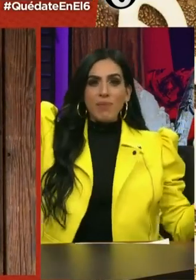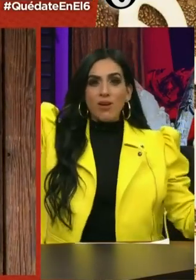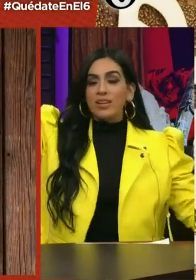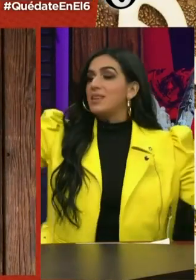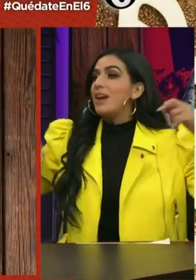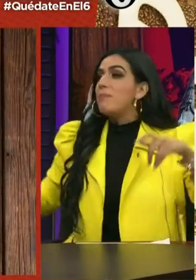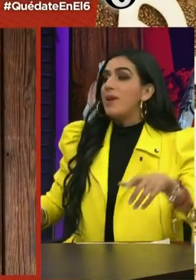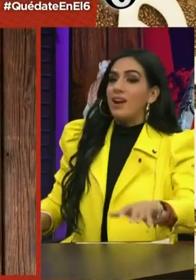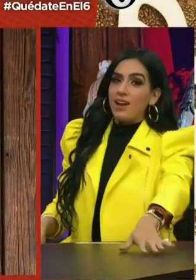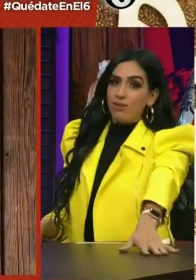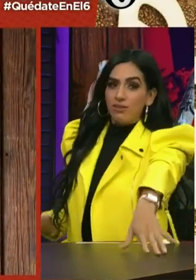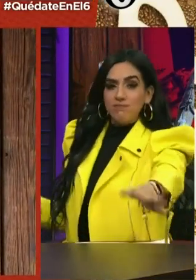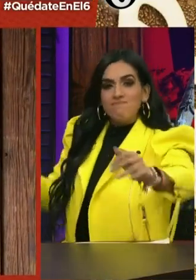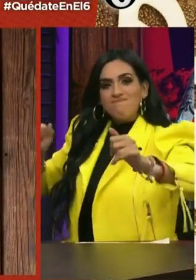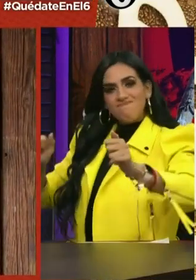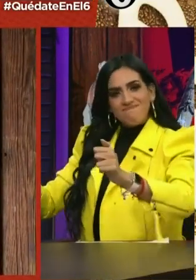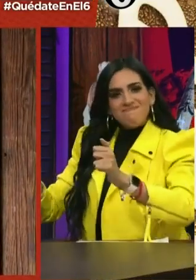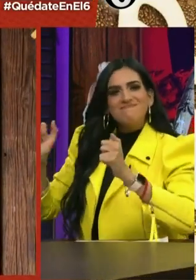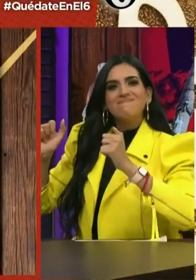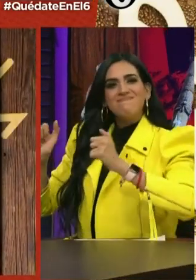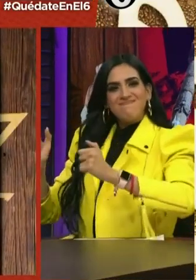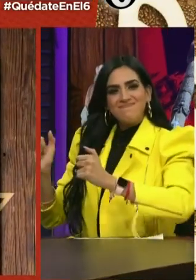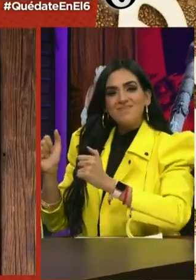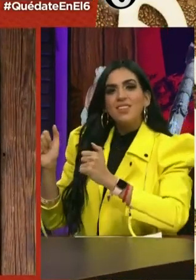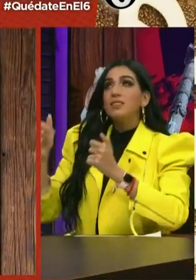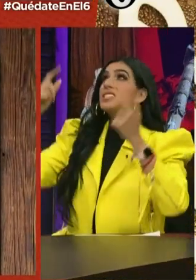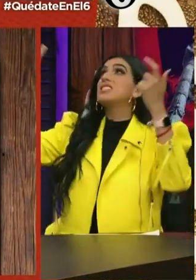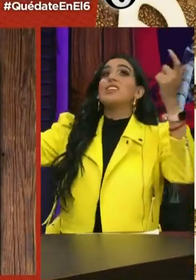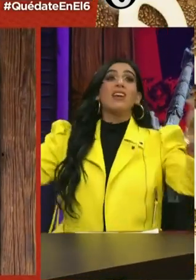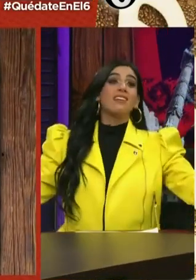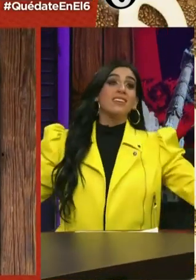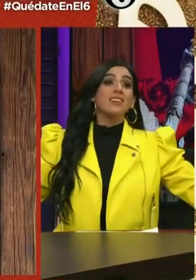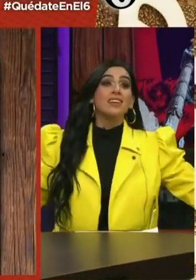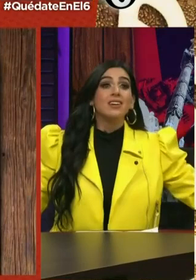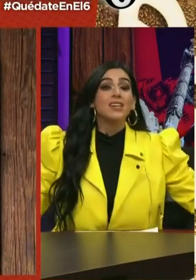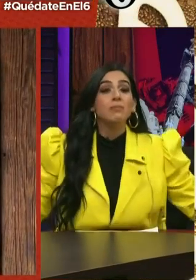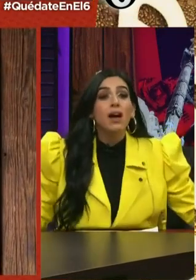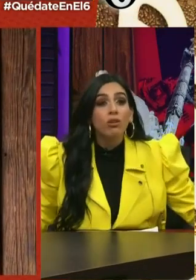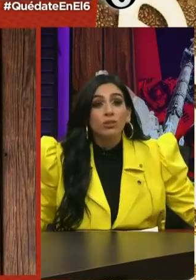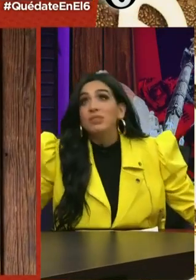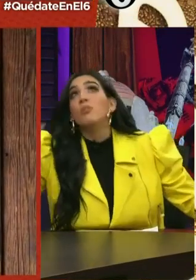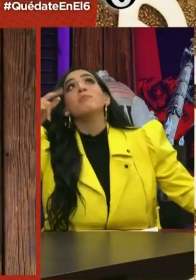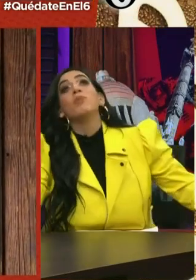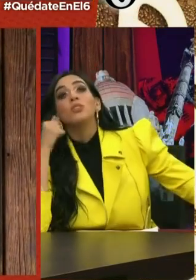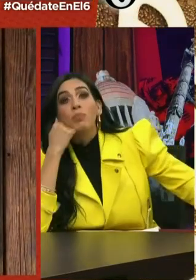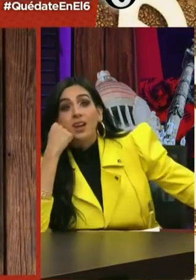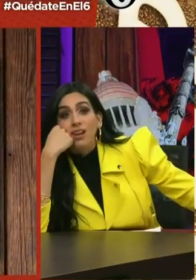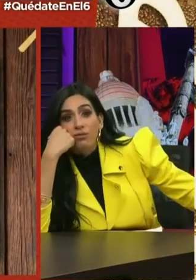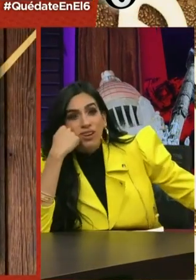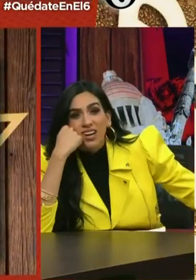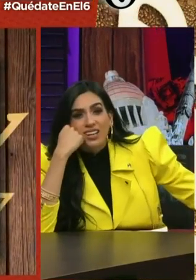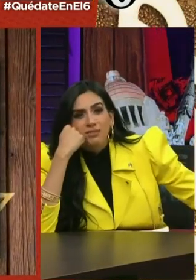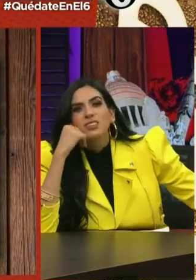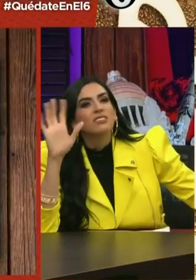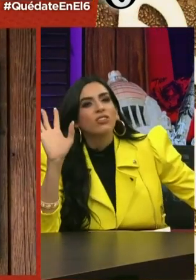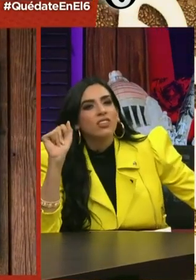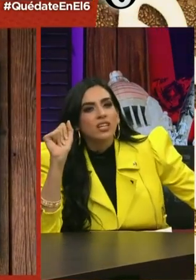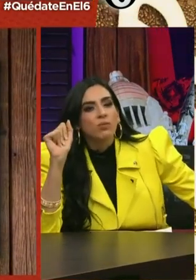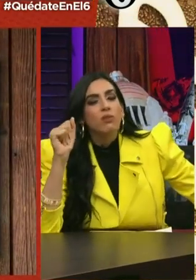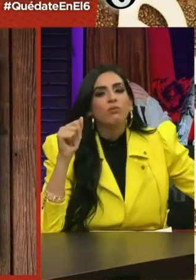sea, pero que se vaya perreo. ¿Perreo qué? Es que no la cabía. ¿Qué onda con el perreo? Es que por un poquito perreo, no